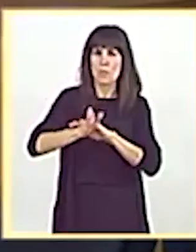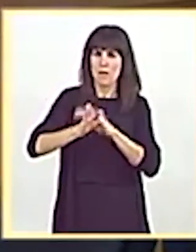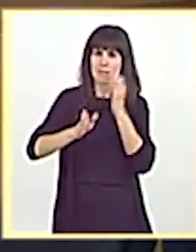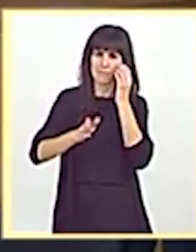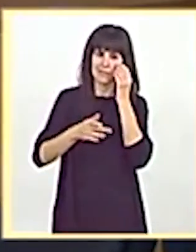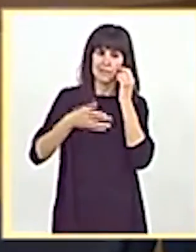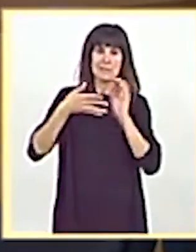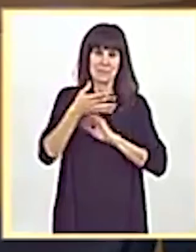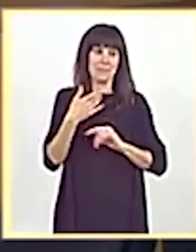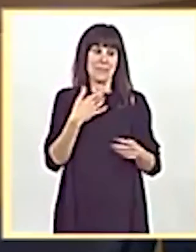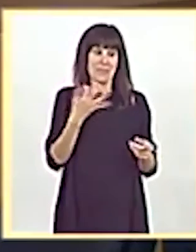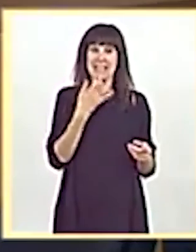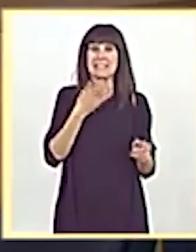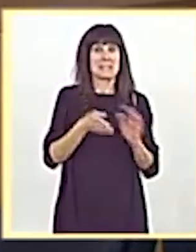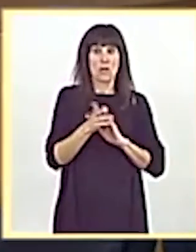no seguir en ella.